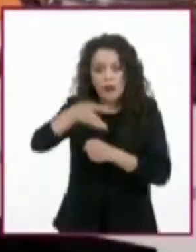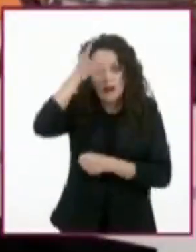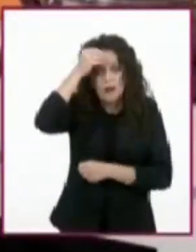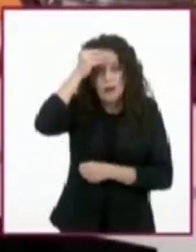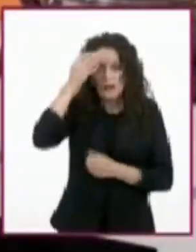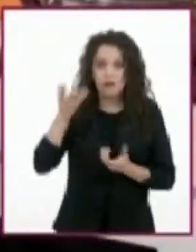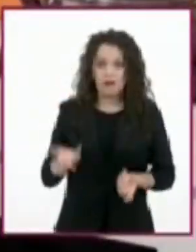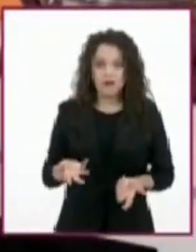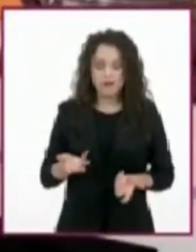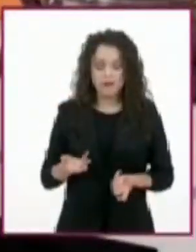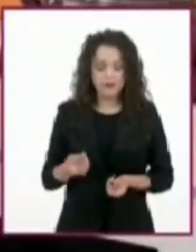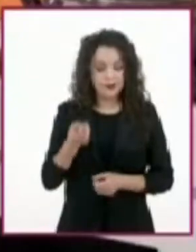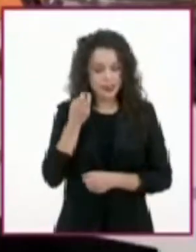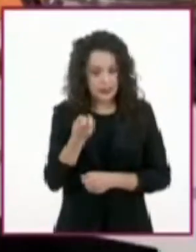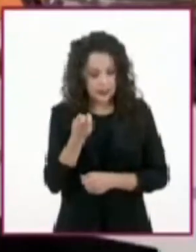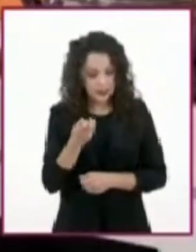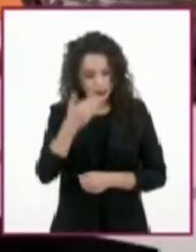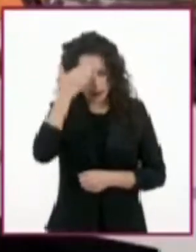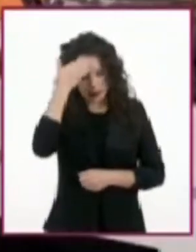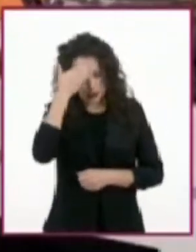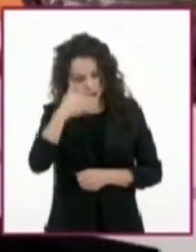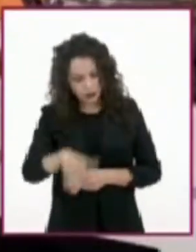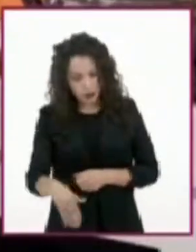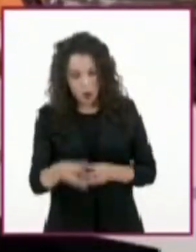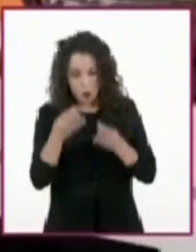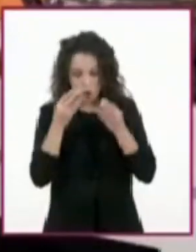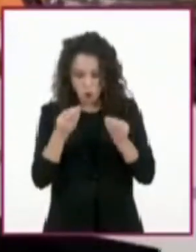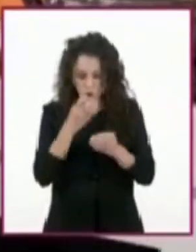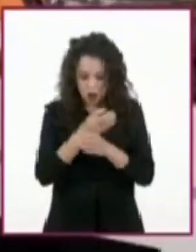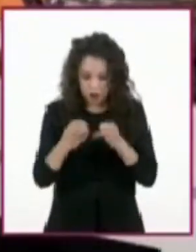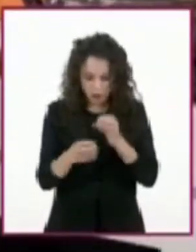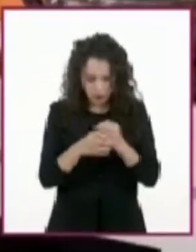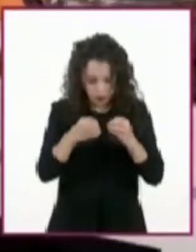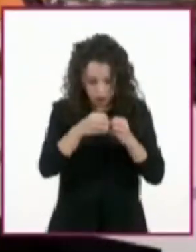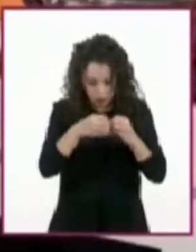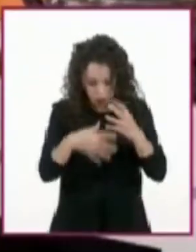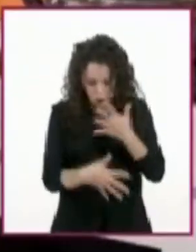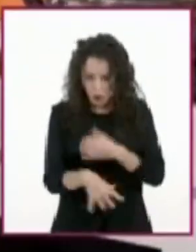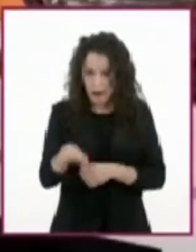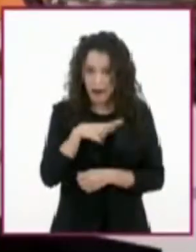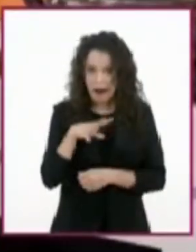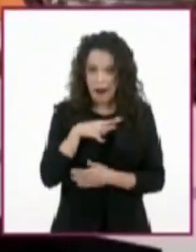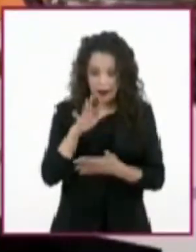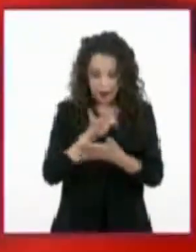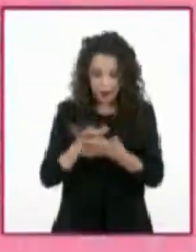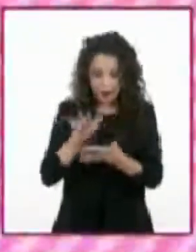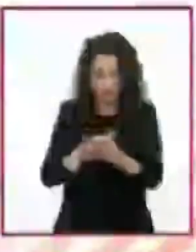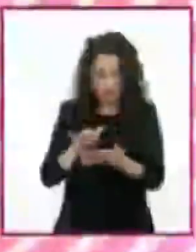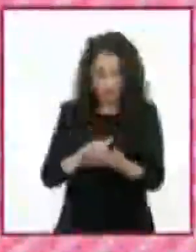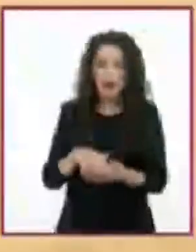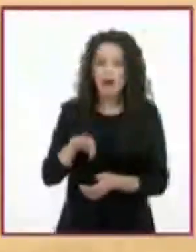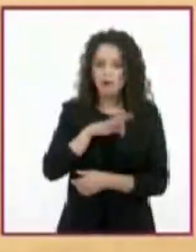Fijándonos muy bien en la cantidad de especias y en las pistas que deja el texto, podemos inferir lo siguiente.